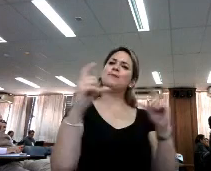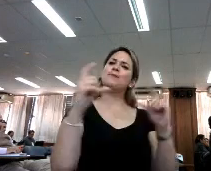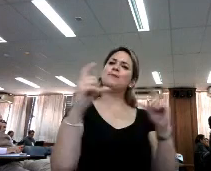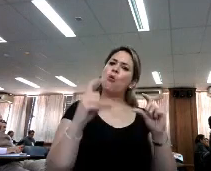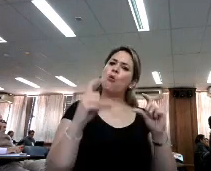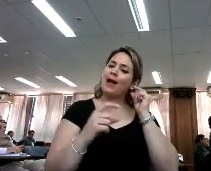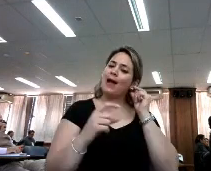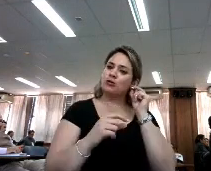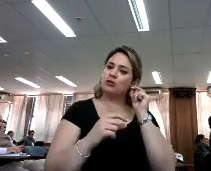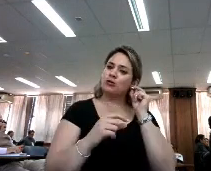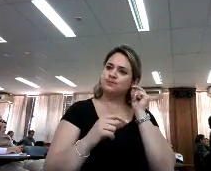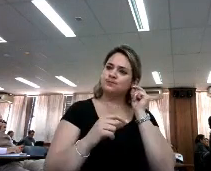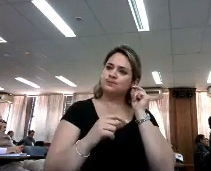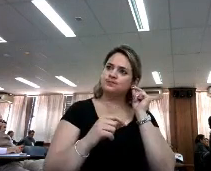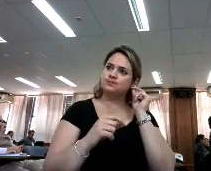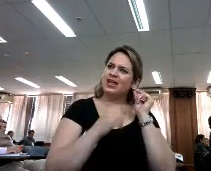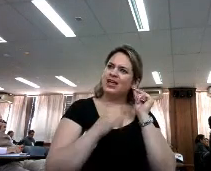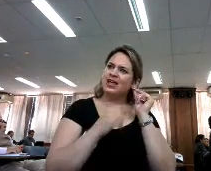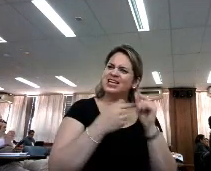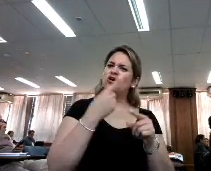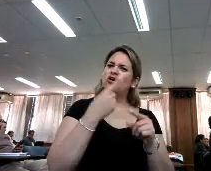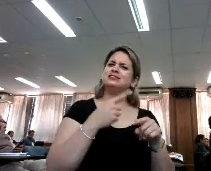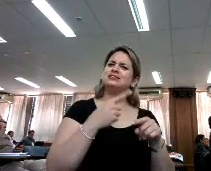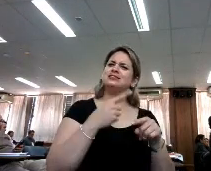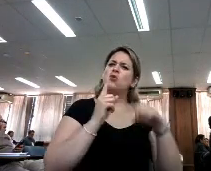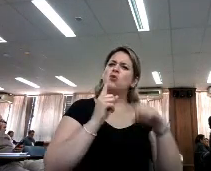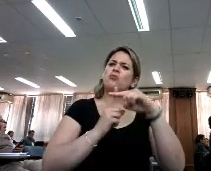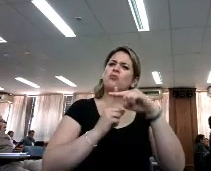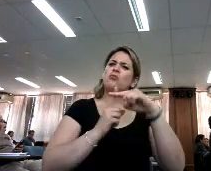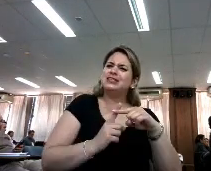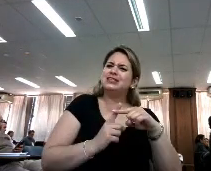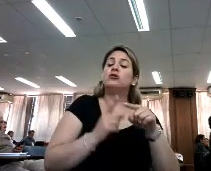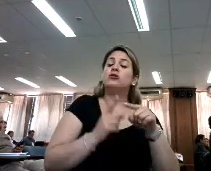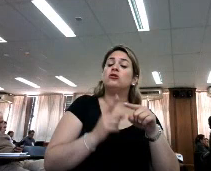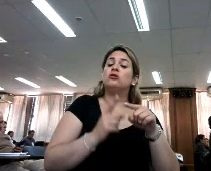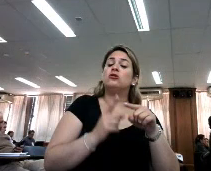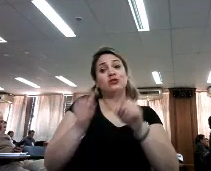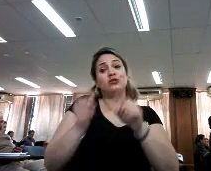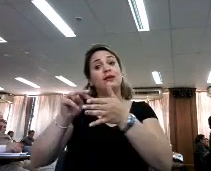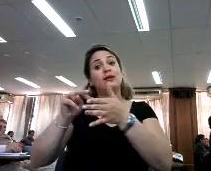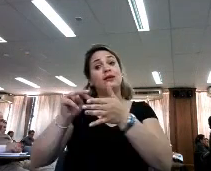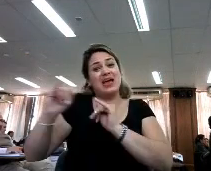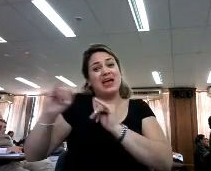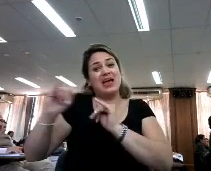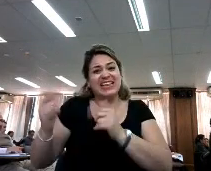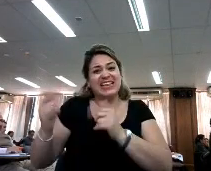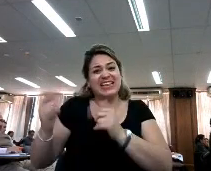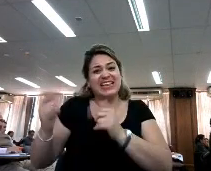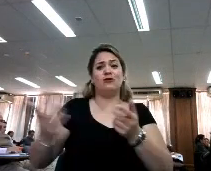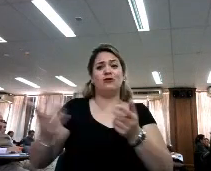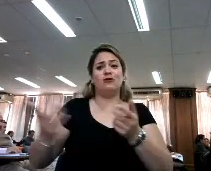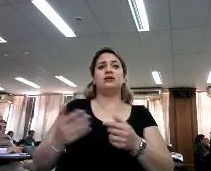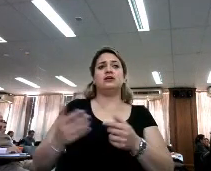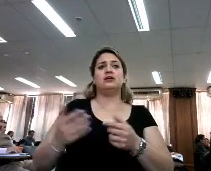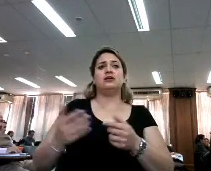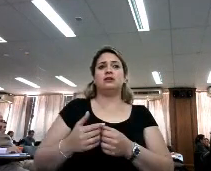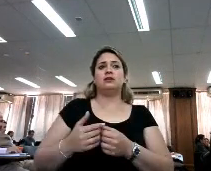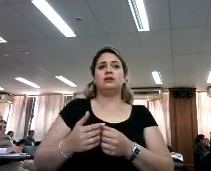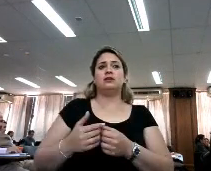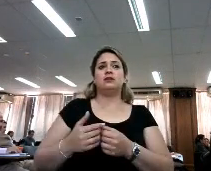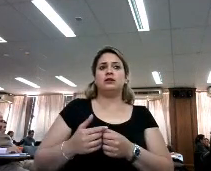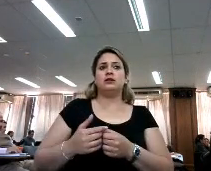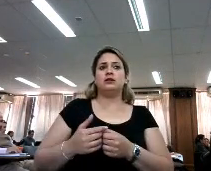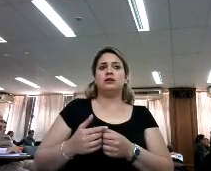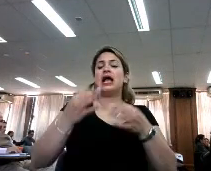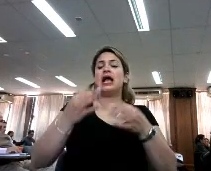los libros tiene sus ventajas pero tiene sus inconvenientes. Tiene la ventaja como tú muy bien has dicho de que encuentras